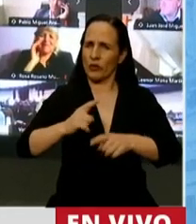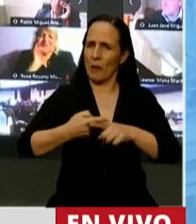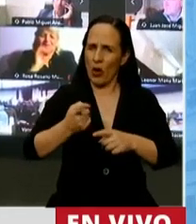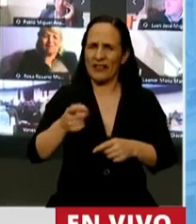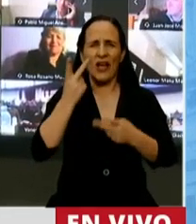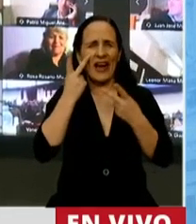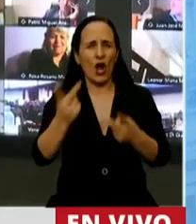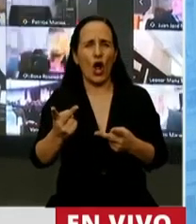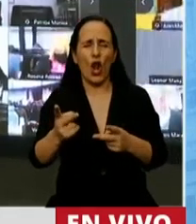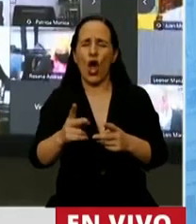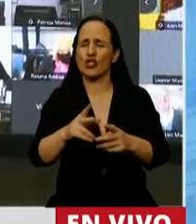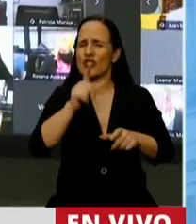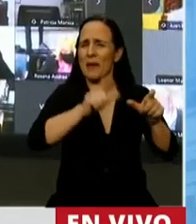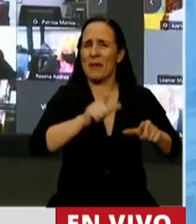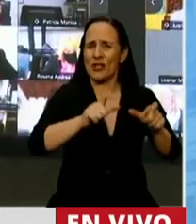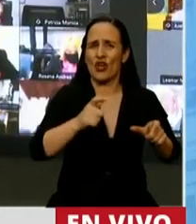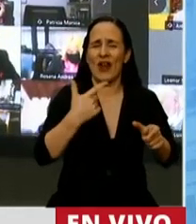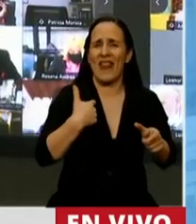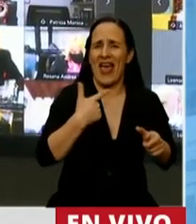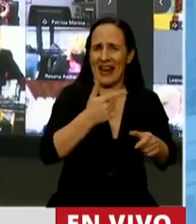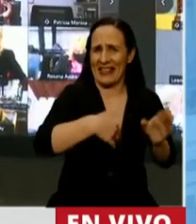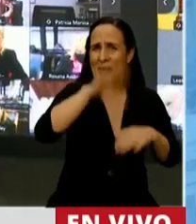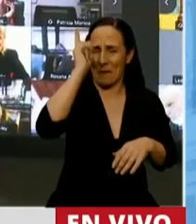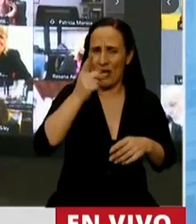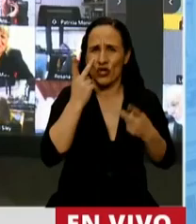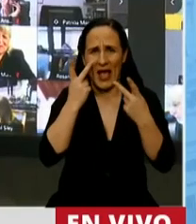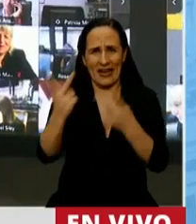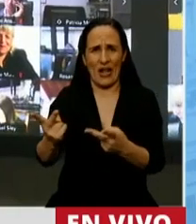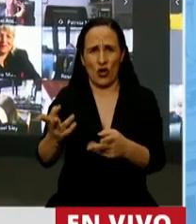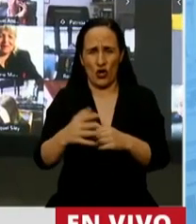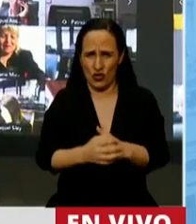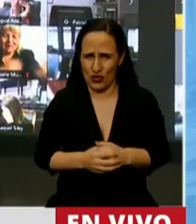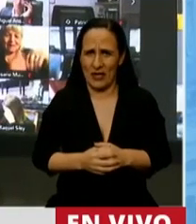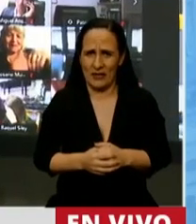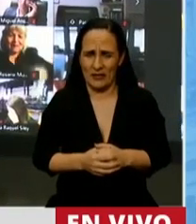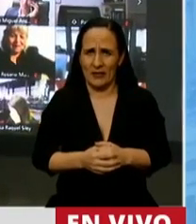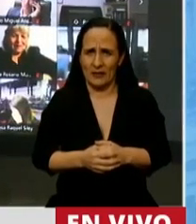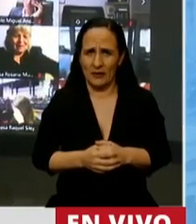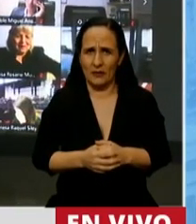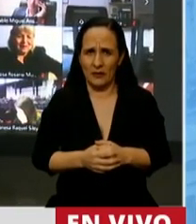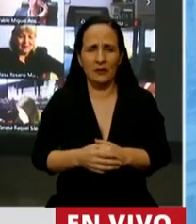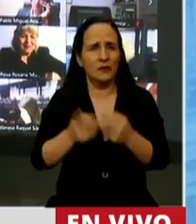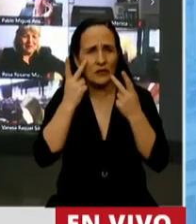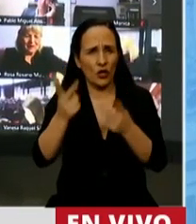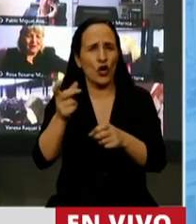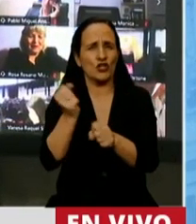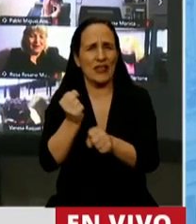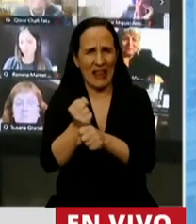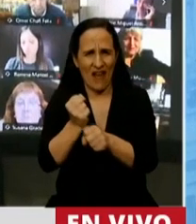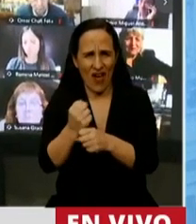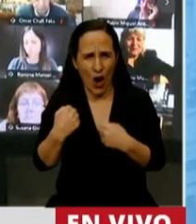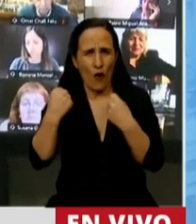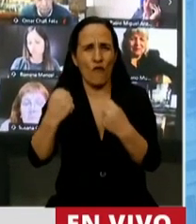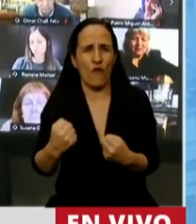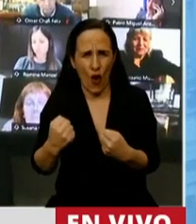vicepresidenta tiene un desempeño impecable, una fortaleza ejemplar. Cristina tiene una integridad moral